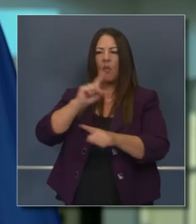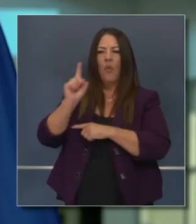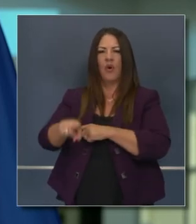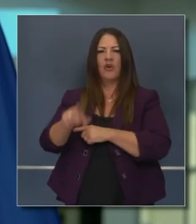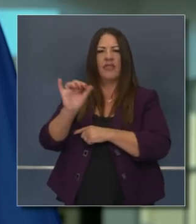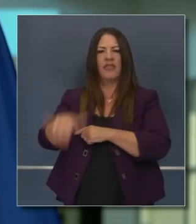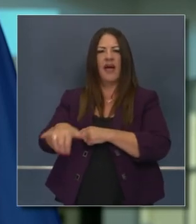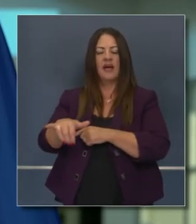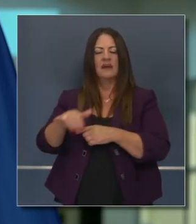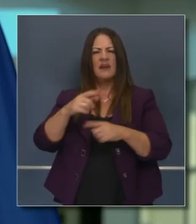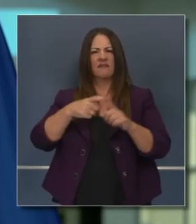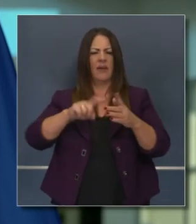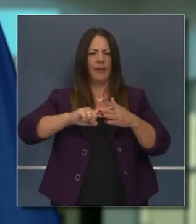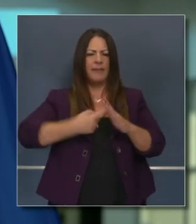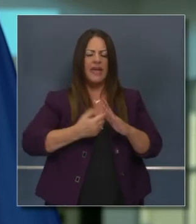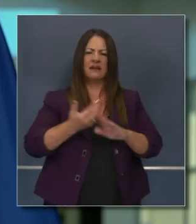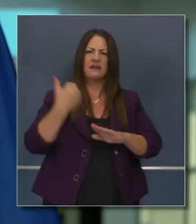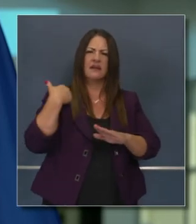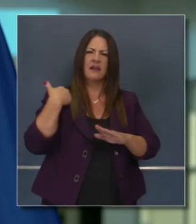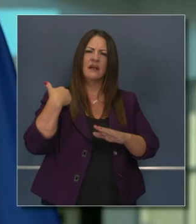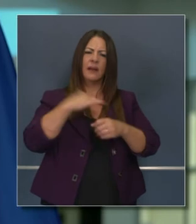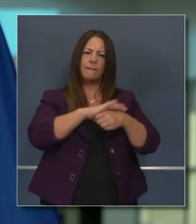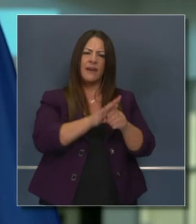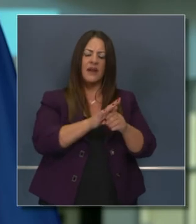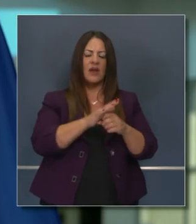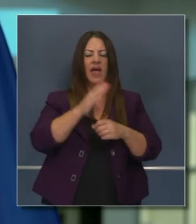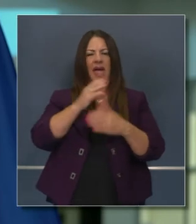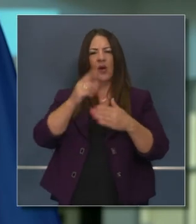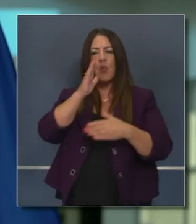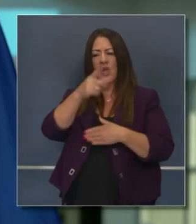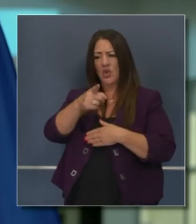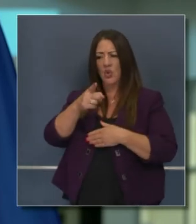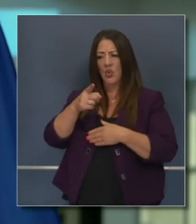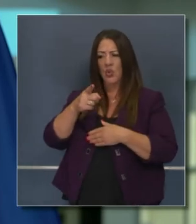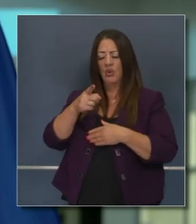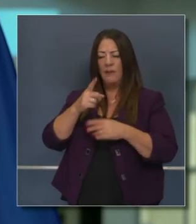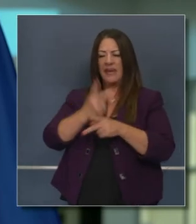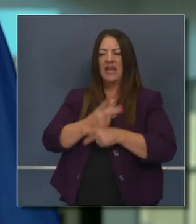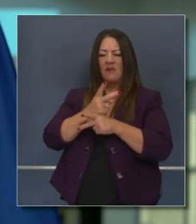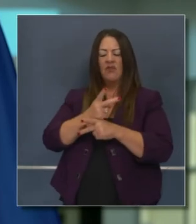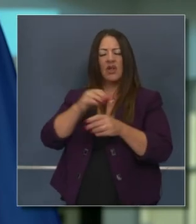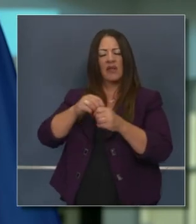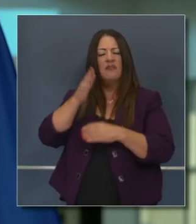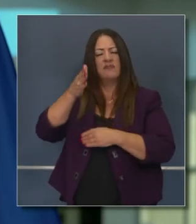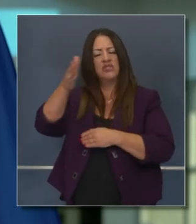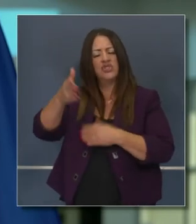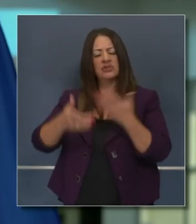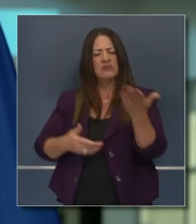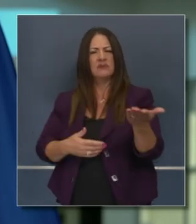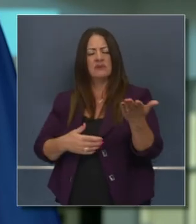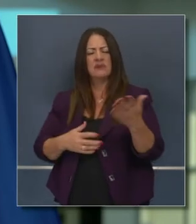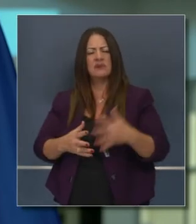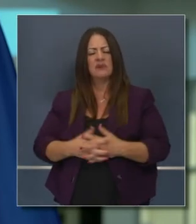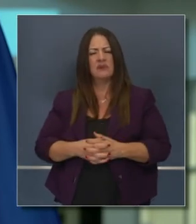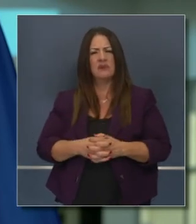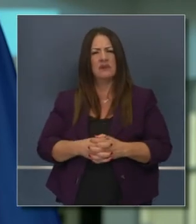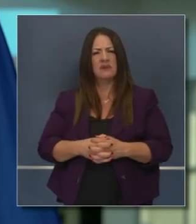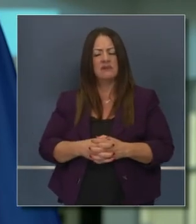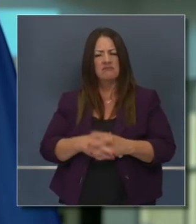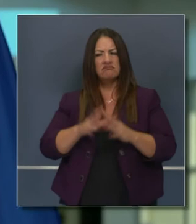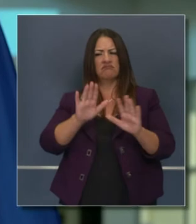¿Usted estaba mandando por FIAT, o sea, por mandato gubernamental, o cómo ver las cosas en el futuro?